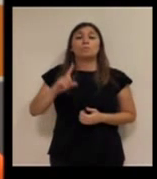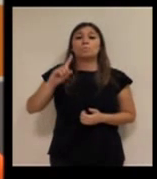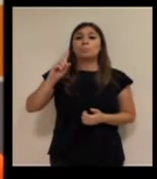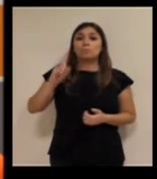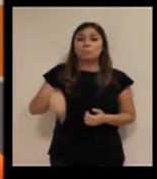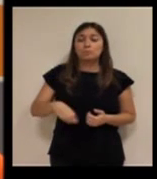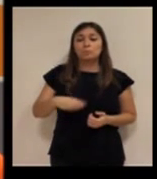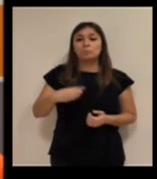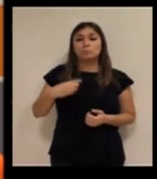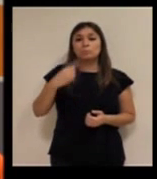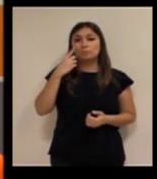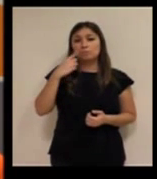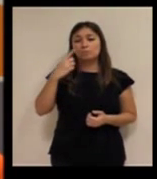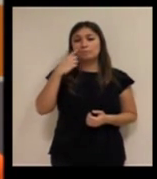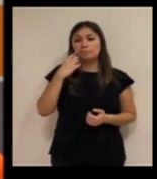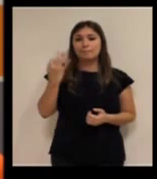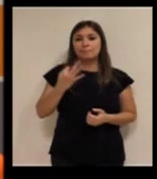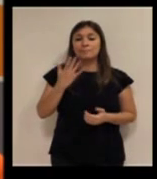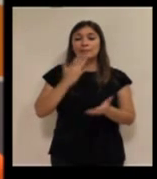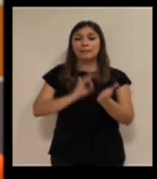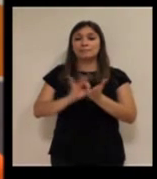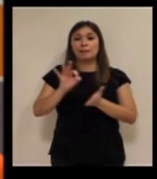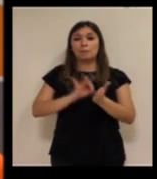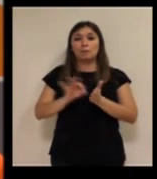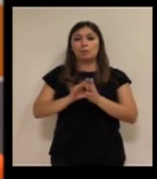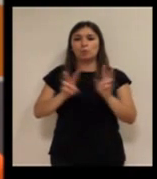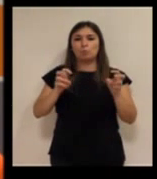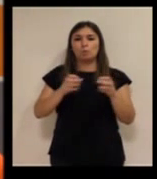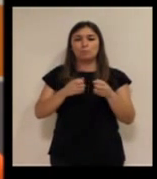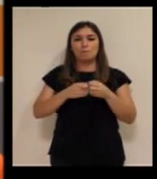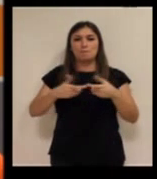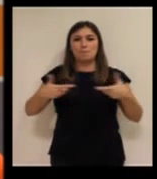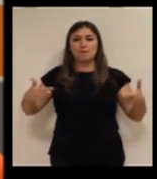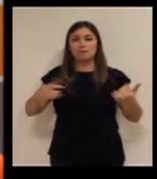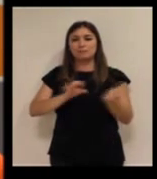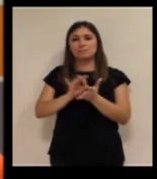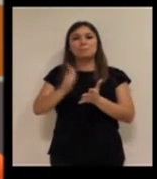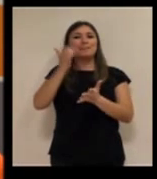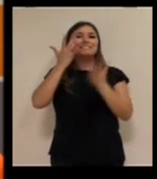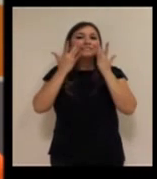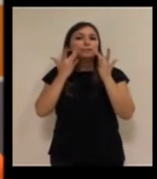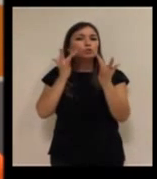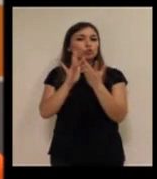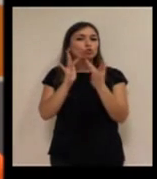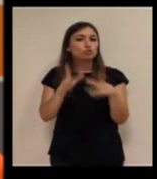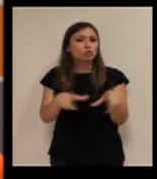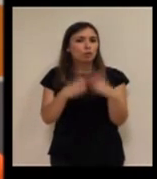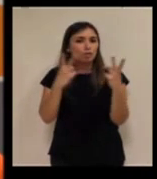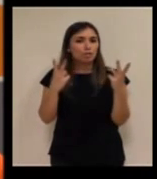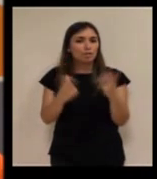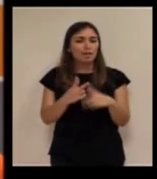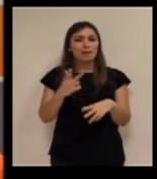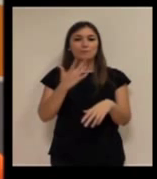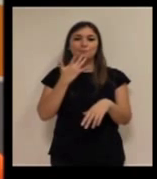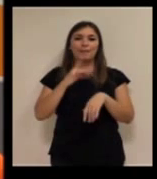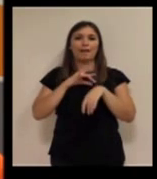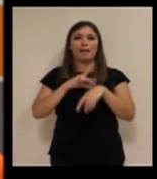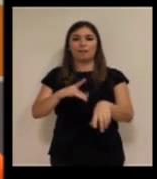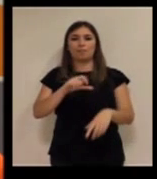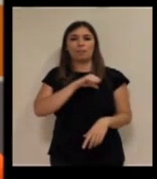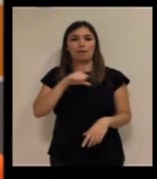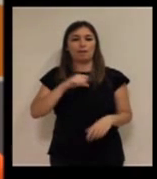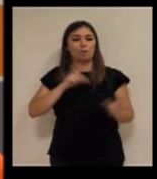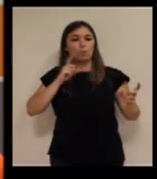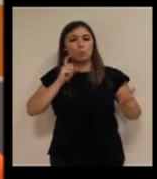que se ha ido también incrementando nuevos servicios con actividades más sociales más el tema de la